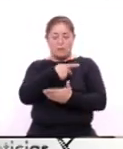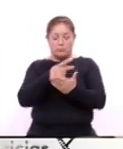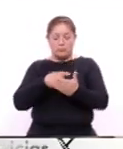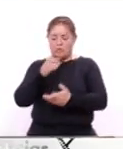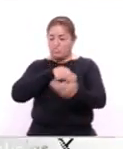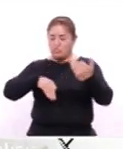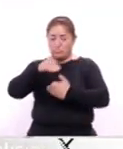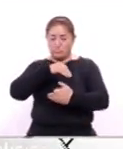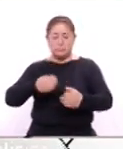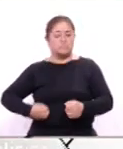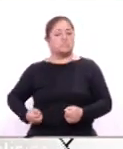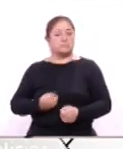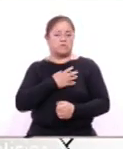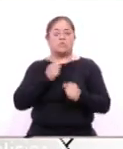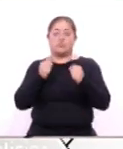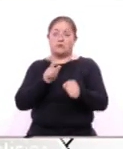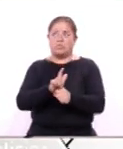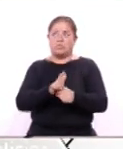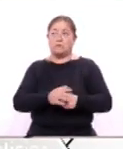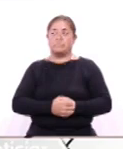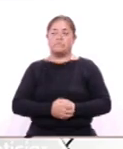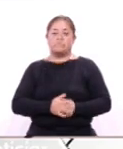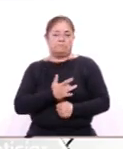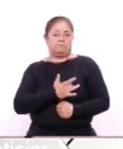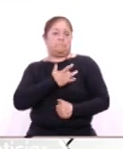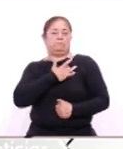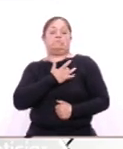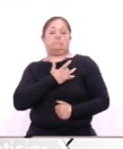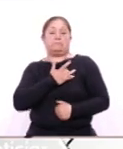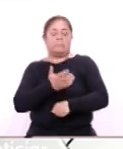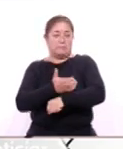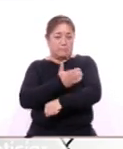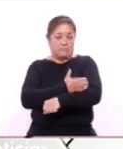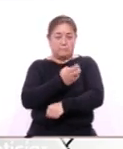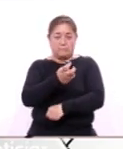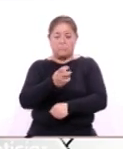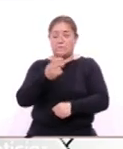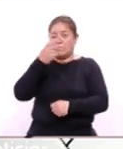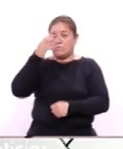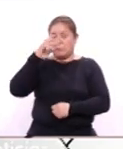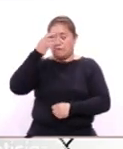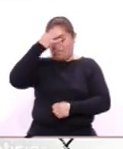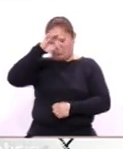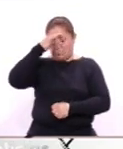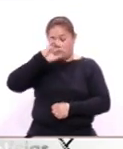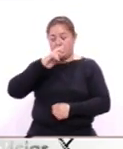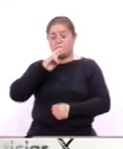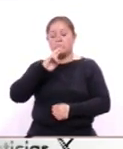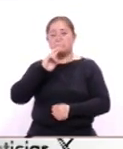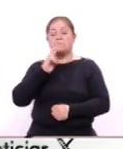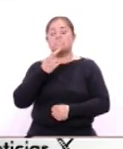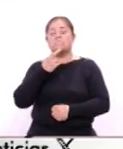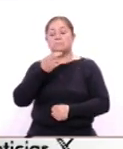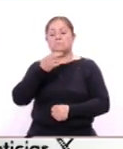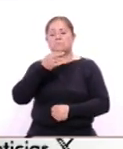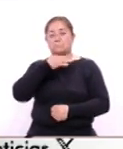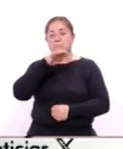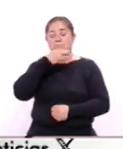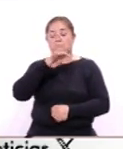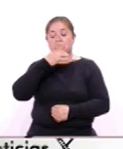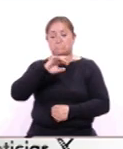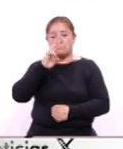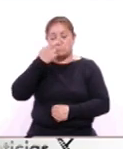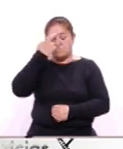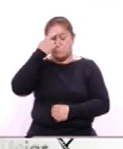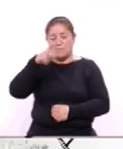bienestar social Es muy grato acompañarles en la conmemoración del 31 aniversario de la Comisión